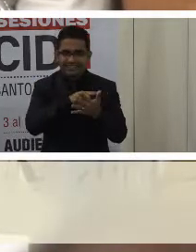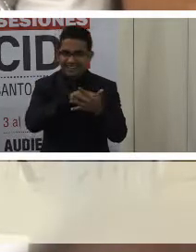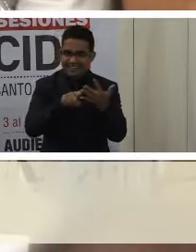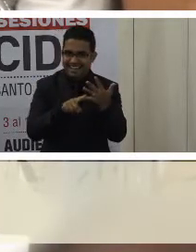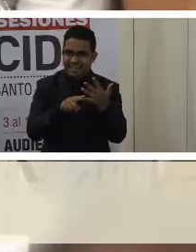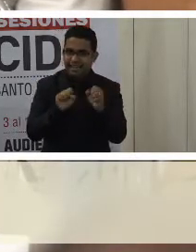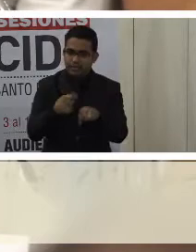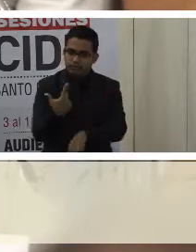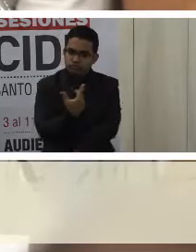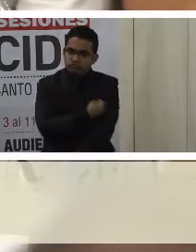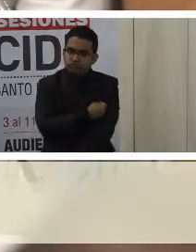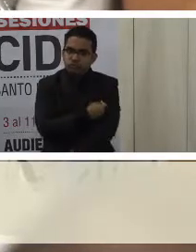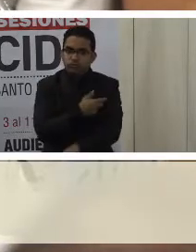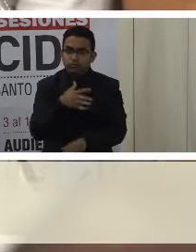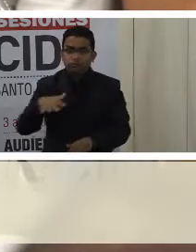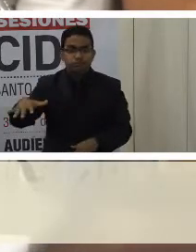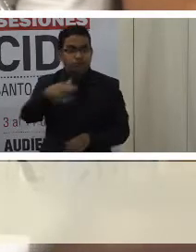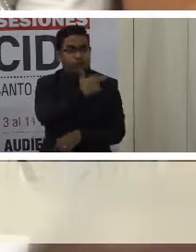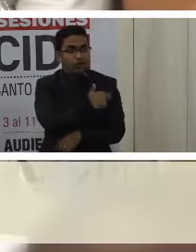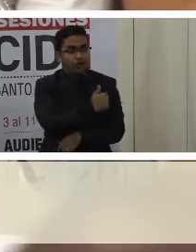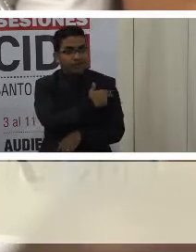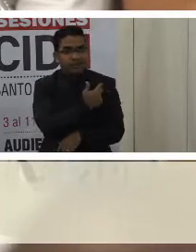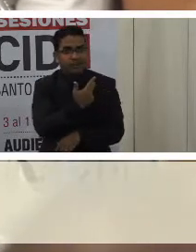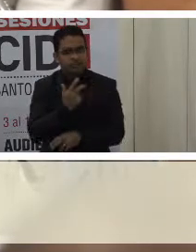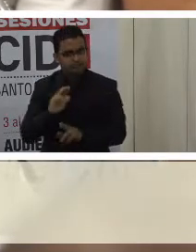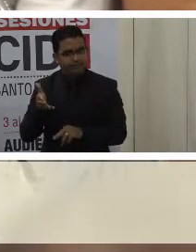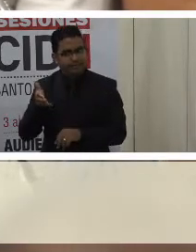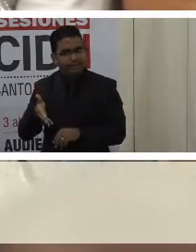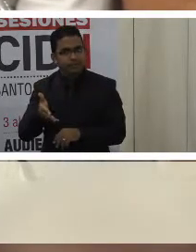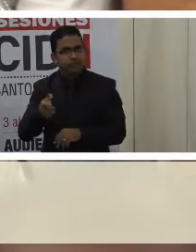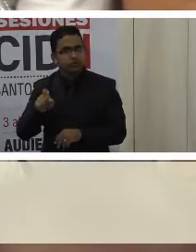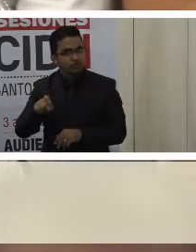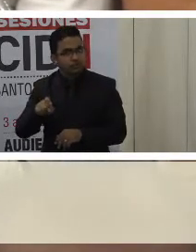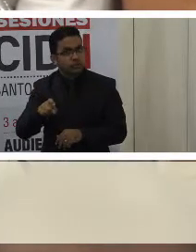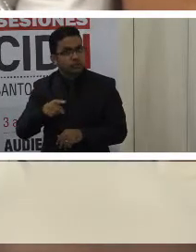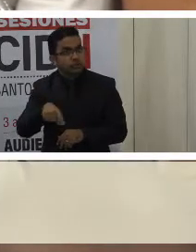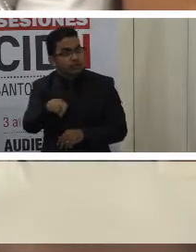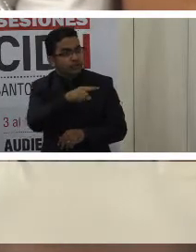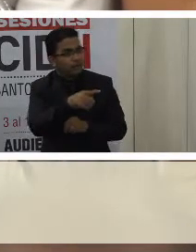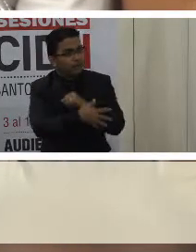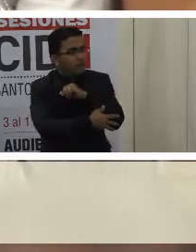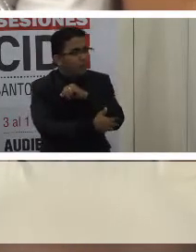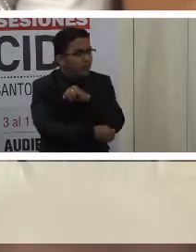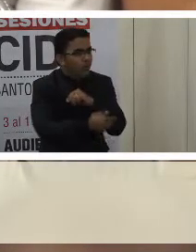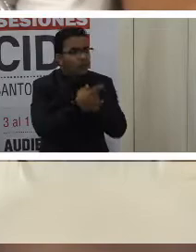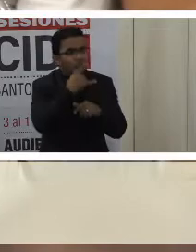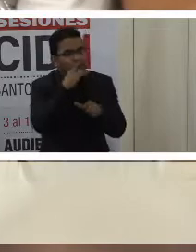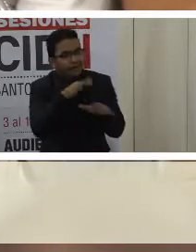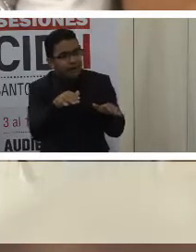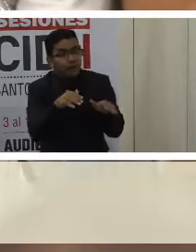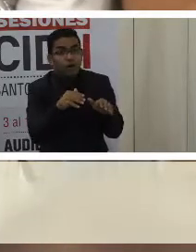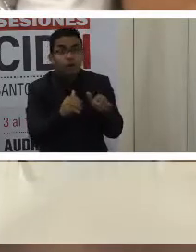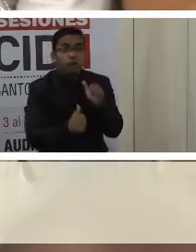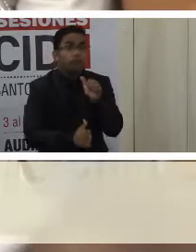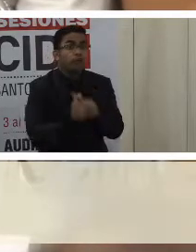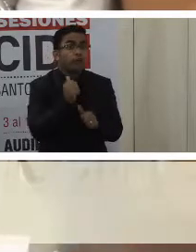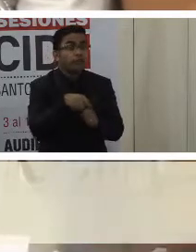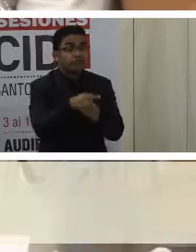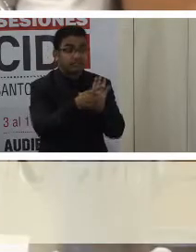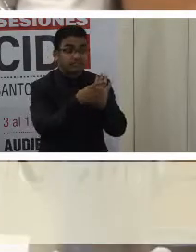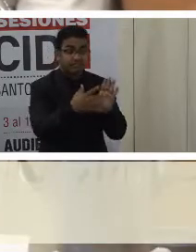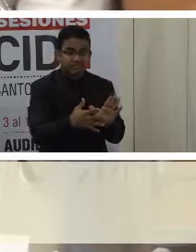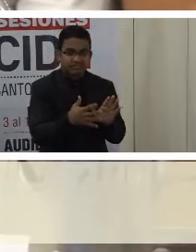patología de base de los niños hospitalizados y sobre todo afecta a los más vulnerables, los niños con discapacidad y